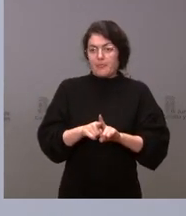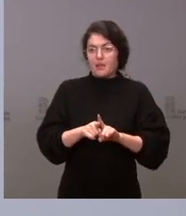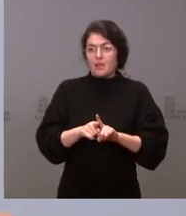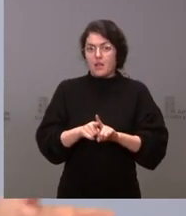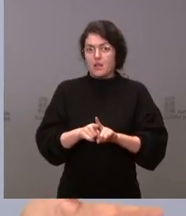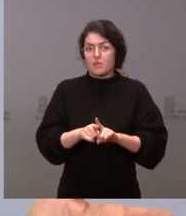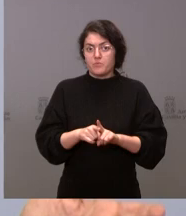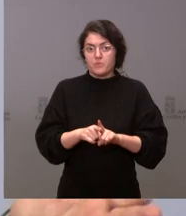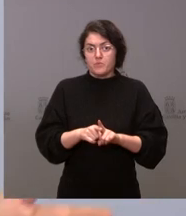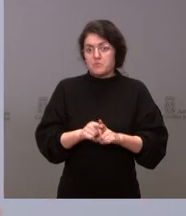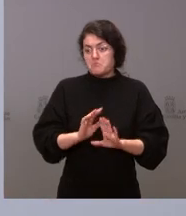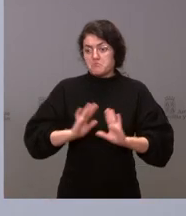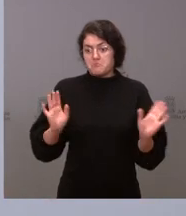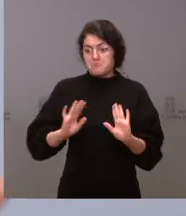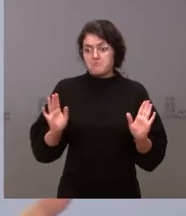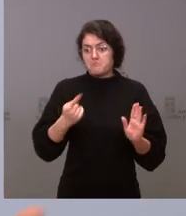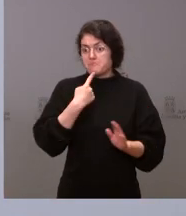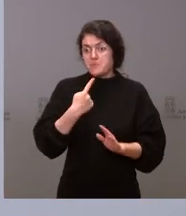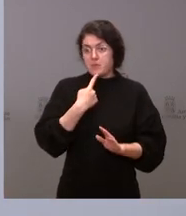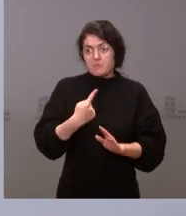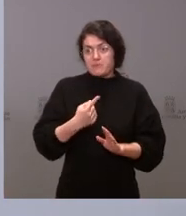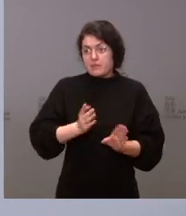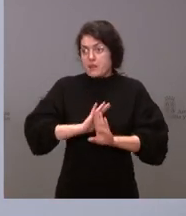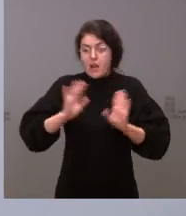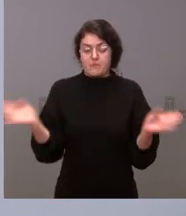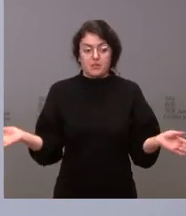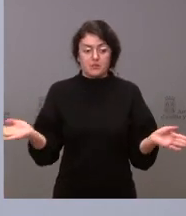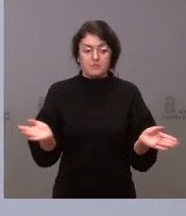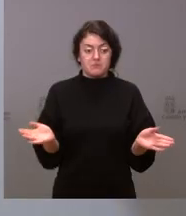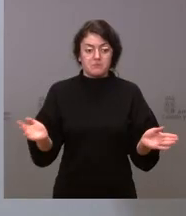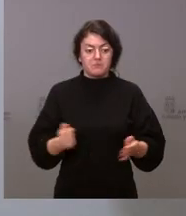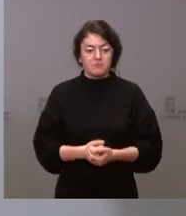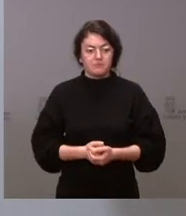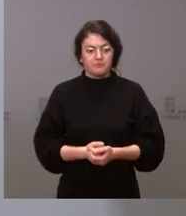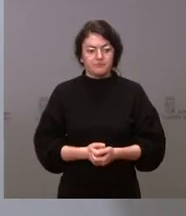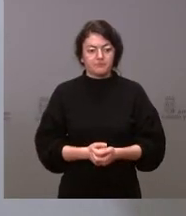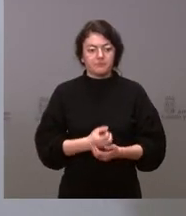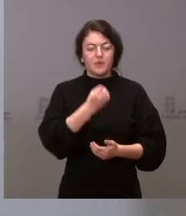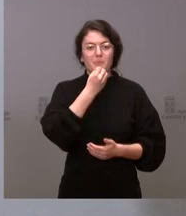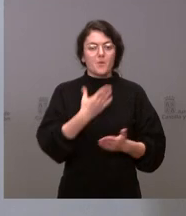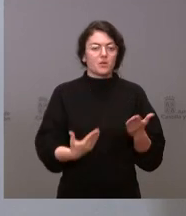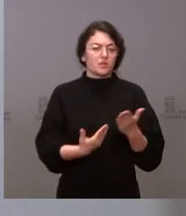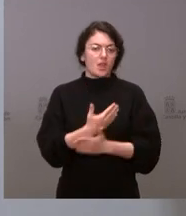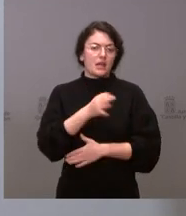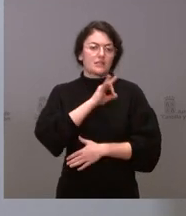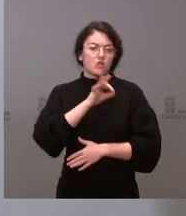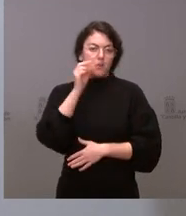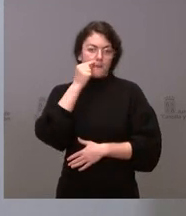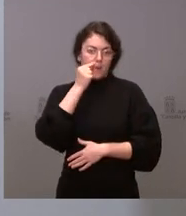su pregunta yo es que no puedo decir más que lo que he dicho hasta ahora. Buenos días, señor Mañueco. Aquí,